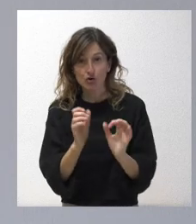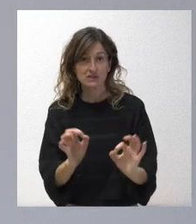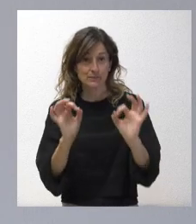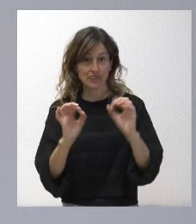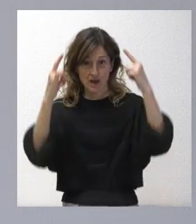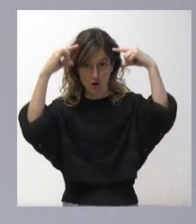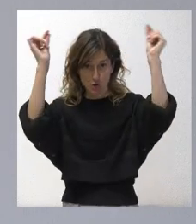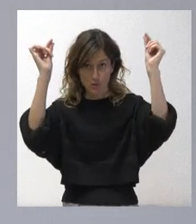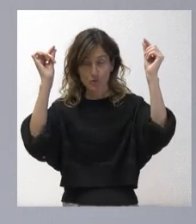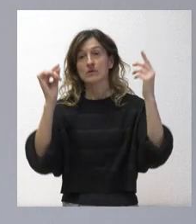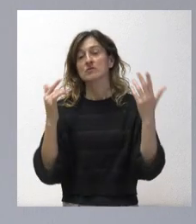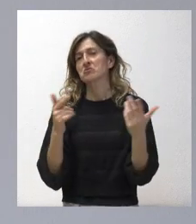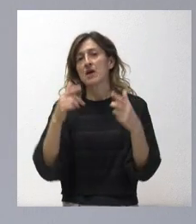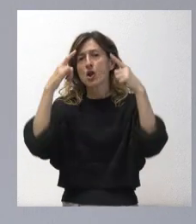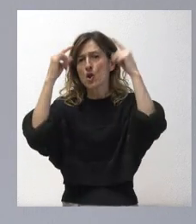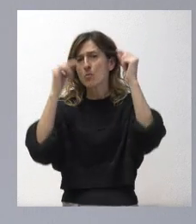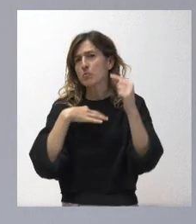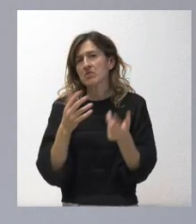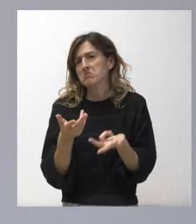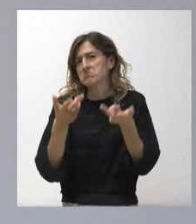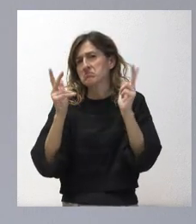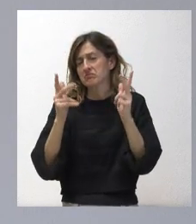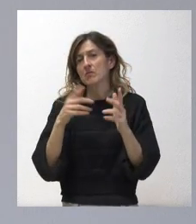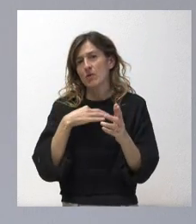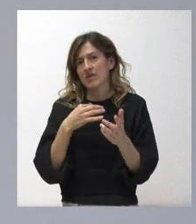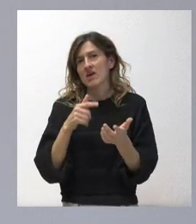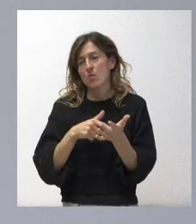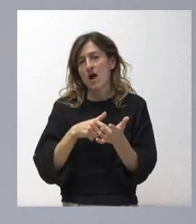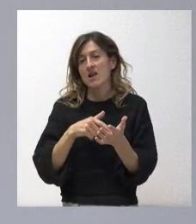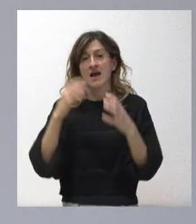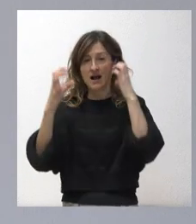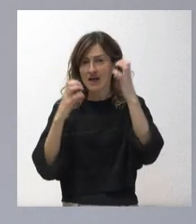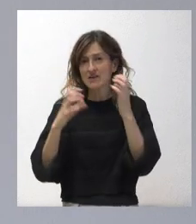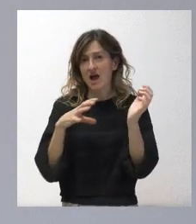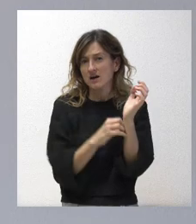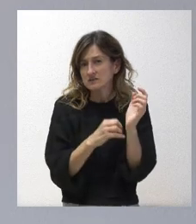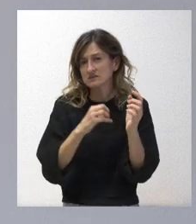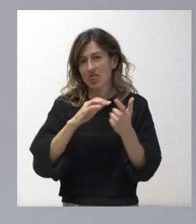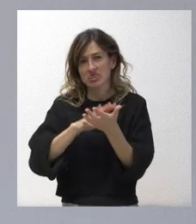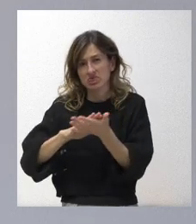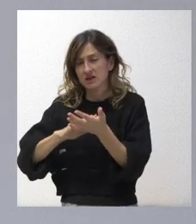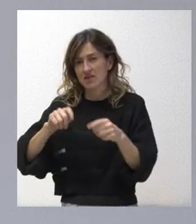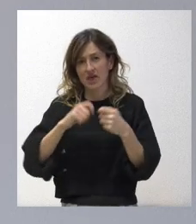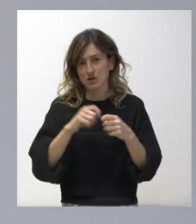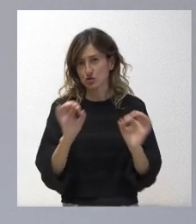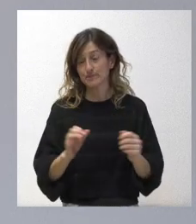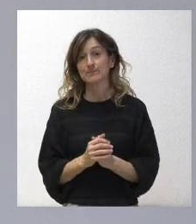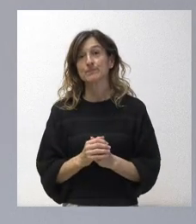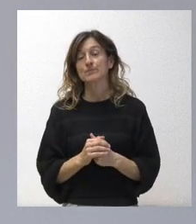por lo tanto, que campe libre causando los daños que está causando la ganadería extensiva y semi-extensiva. En tercer lugar,